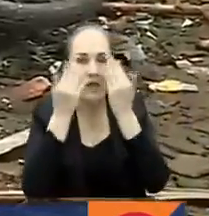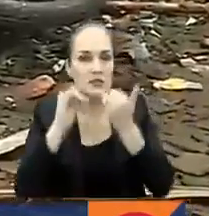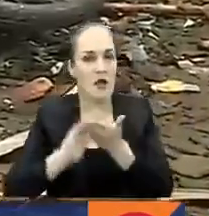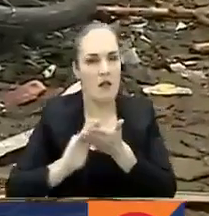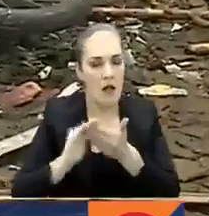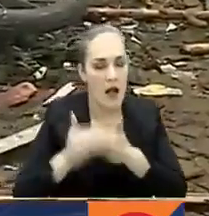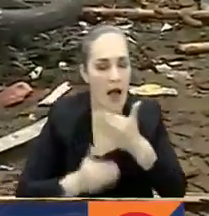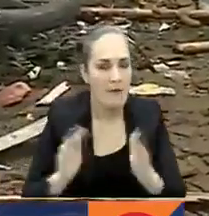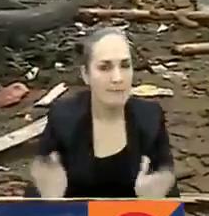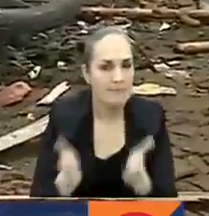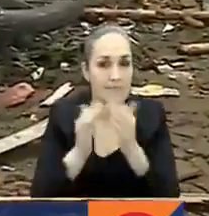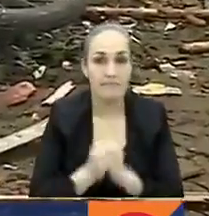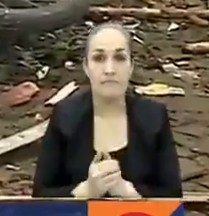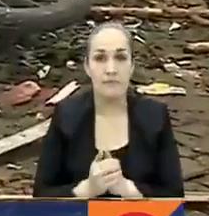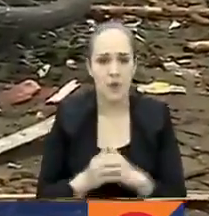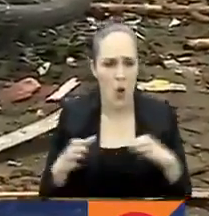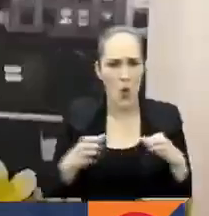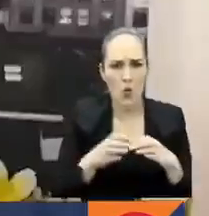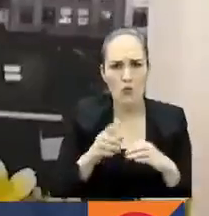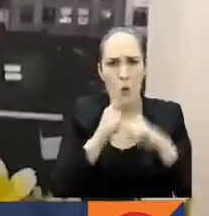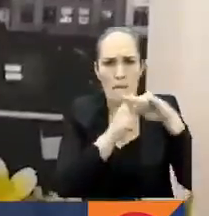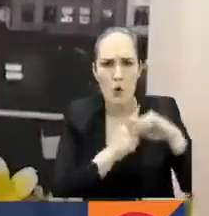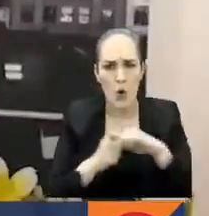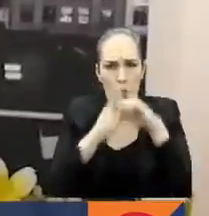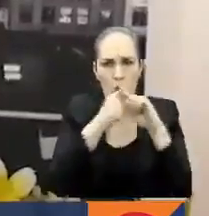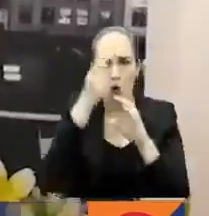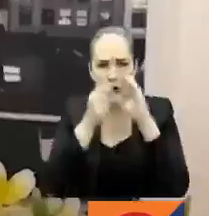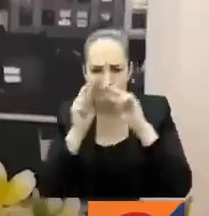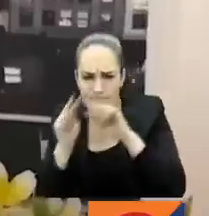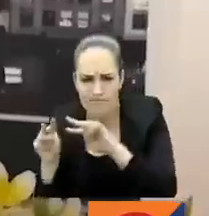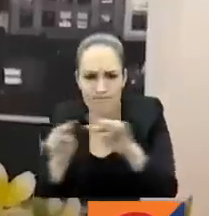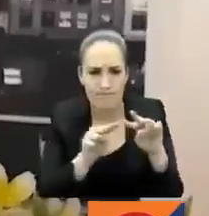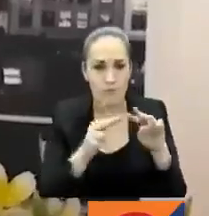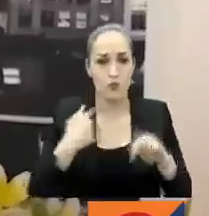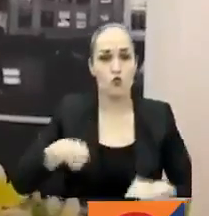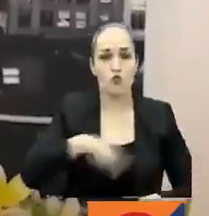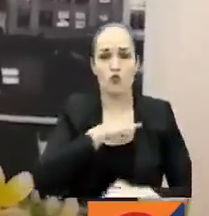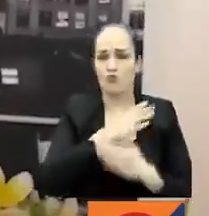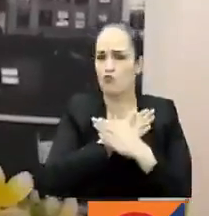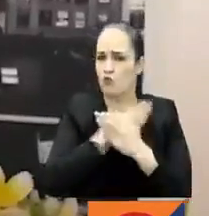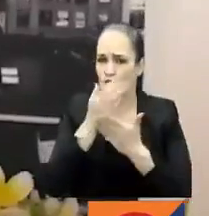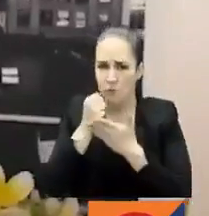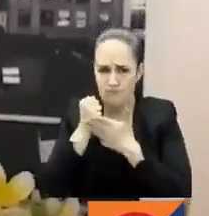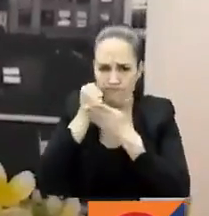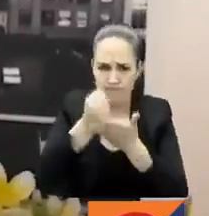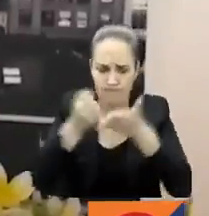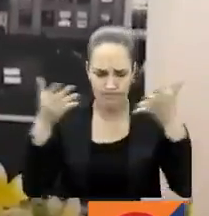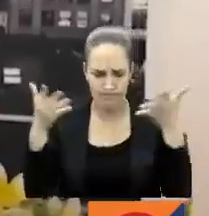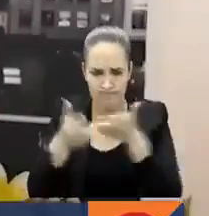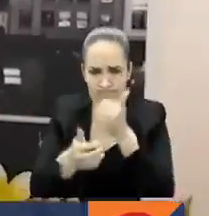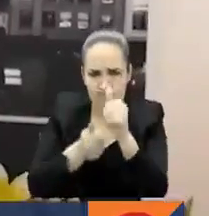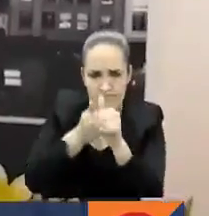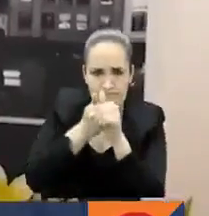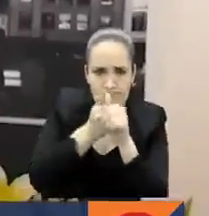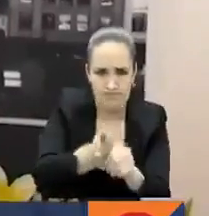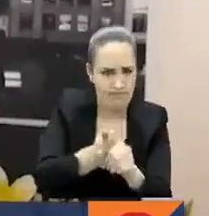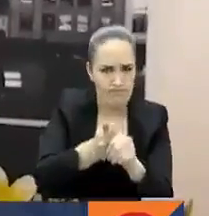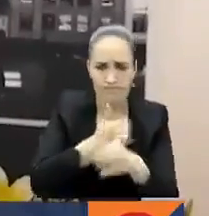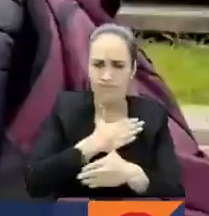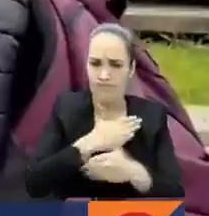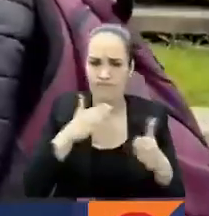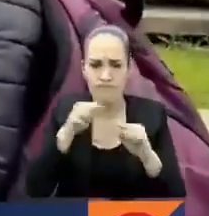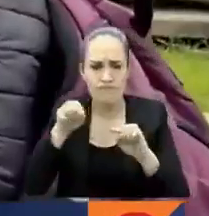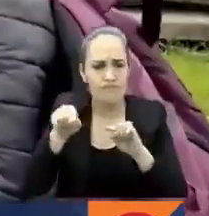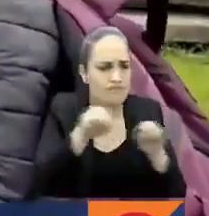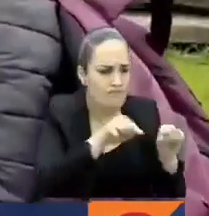órganos de control apoyan las investigaciones. Acompañaremos desde nuestra misionalidad las investigaciones que se adelanten para dar con los